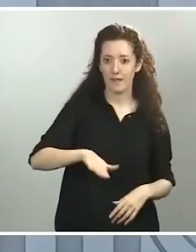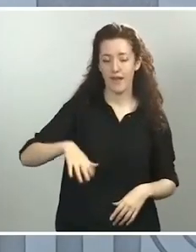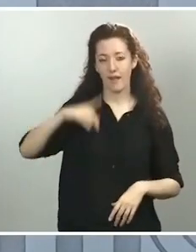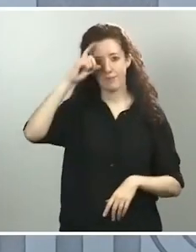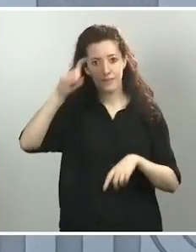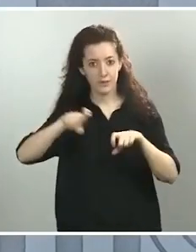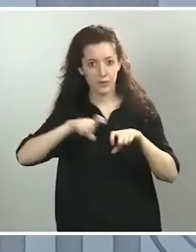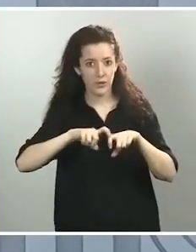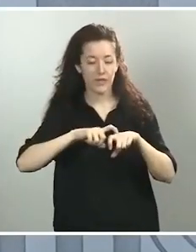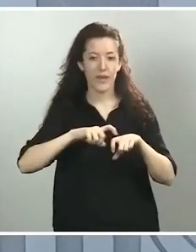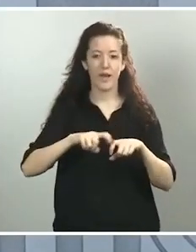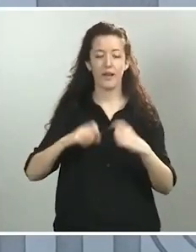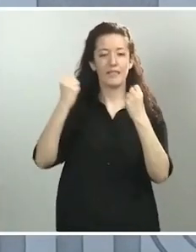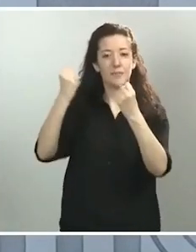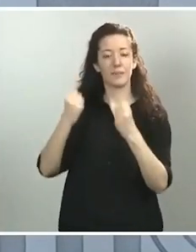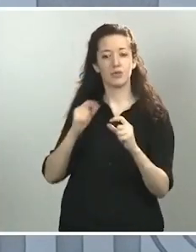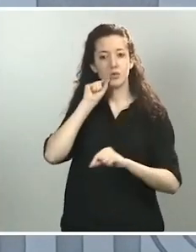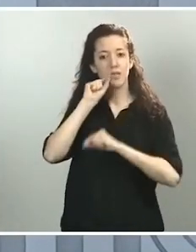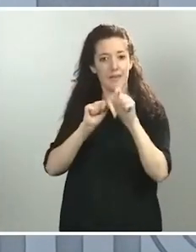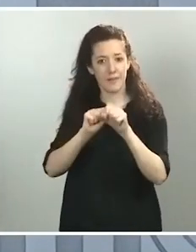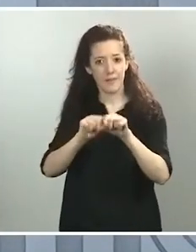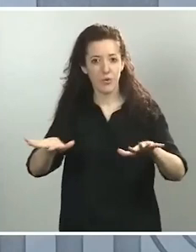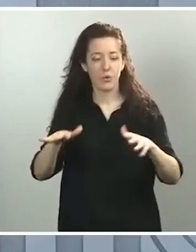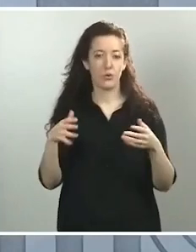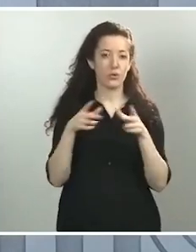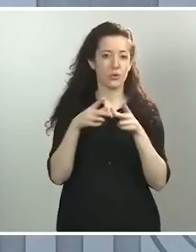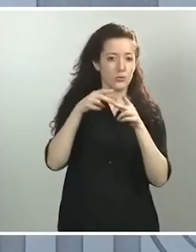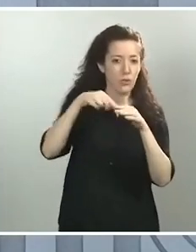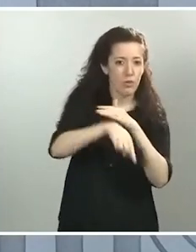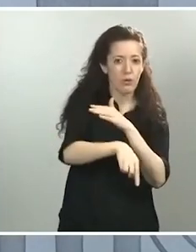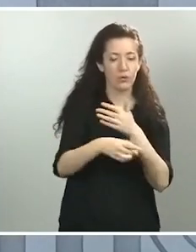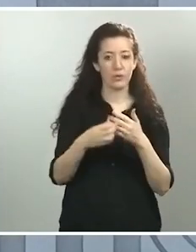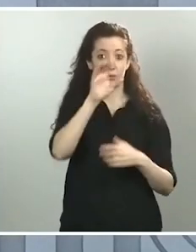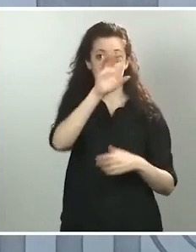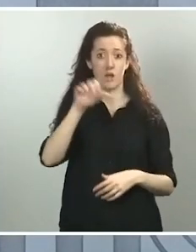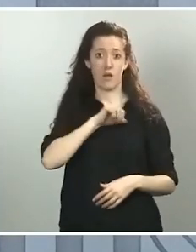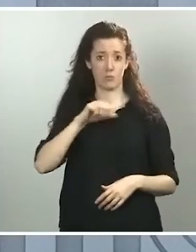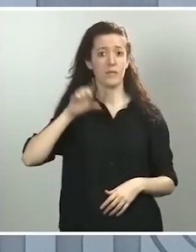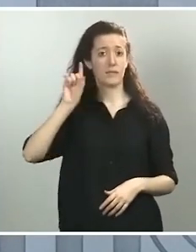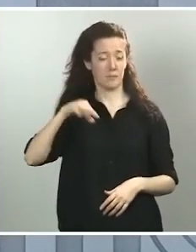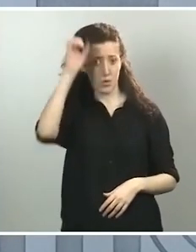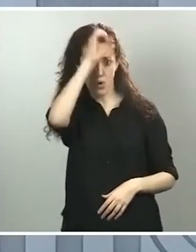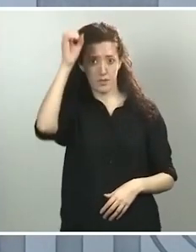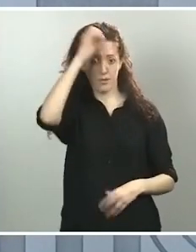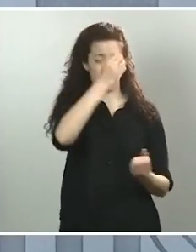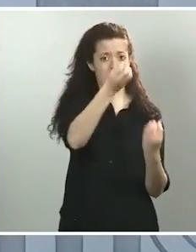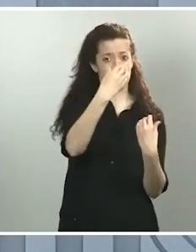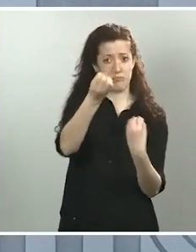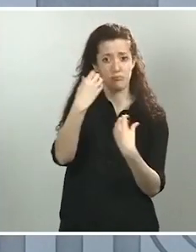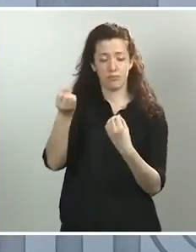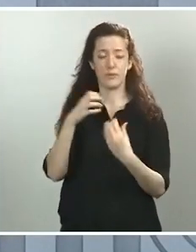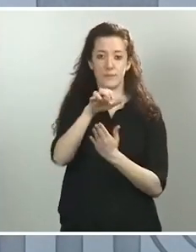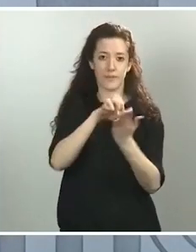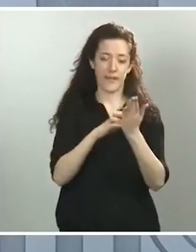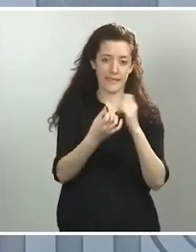epidemiólogos, sociólogos, y también a las comunidades autónomas que nos han hecho llegar su parecer, en algún caso escrito, en algún caso verbalmente.